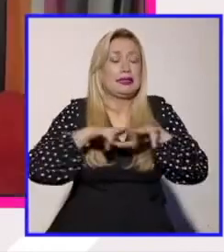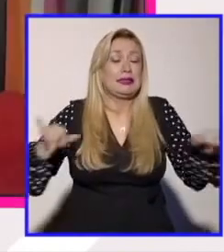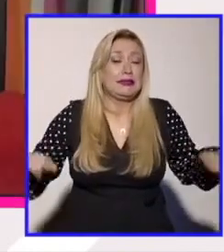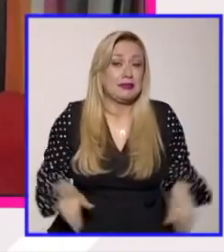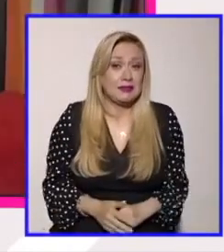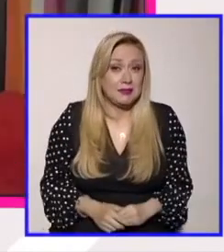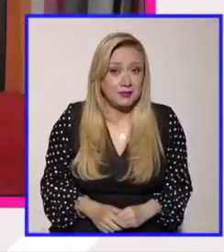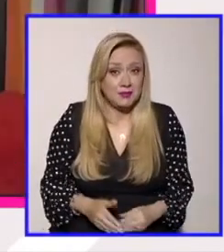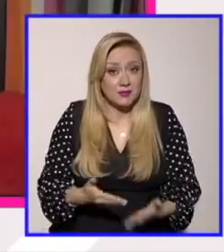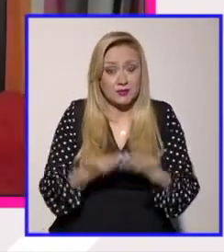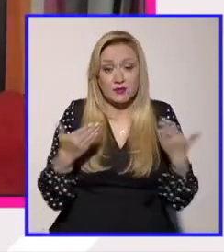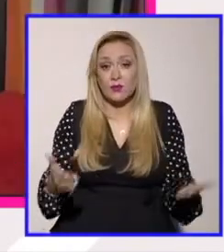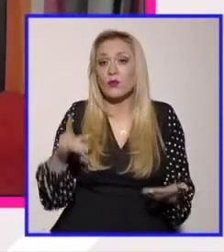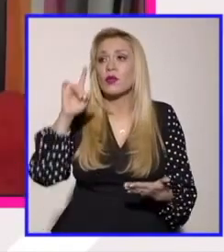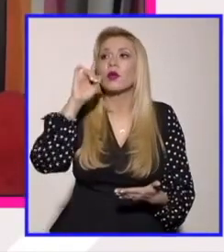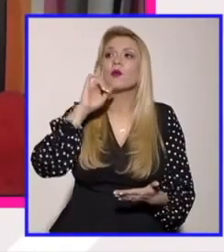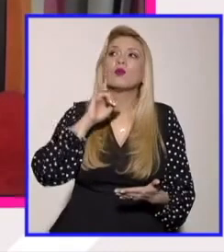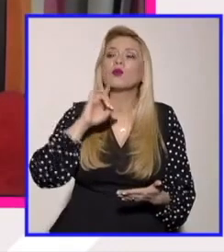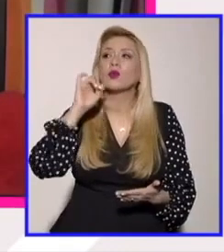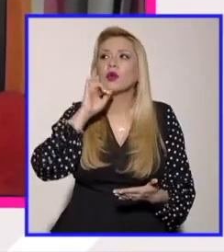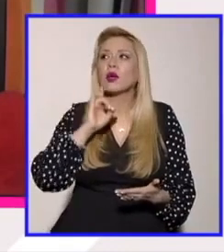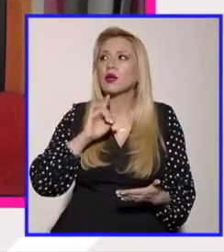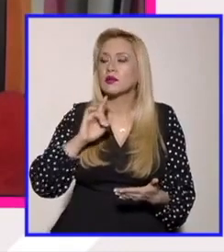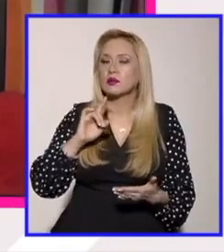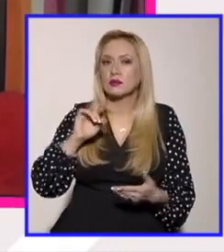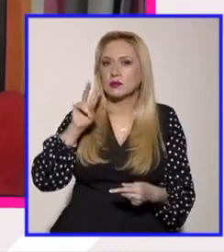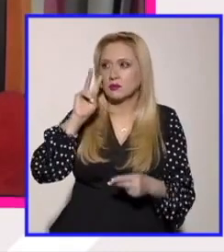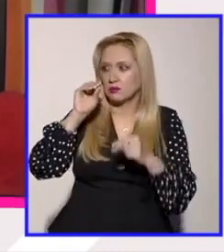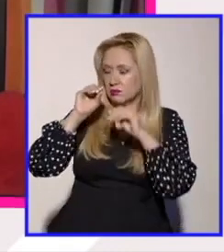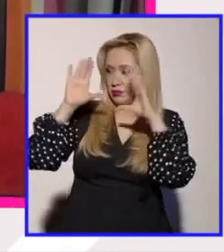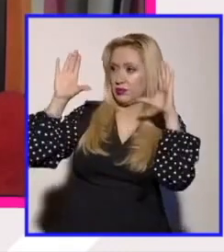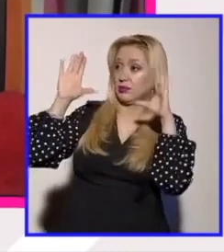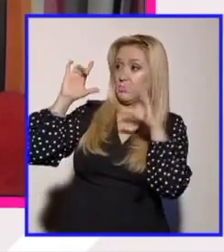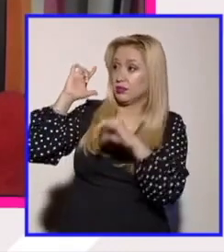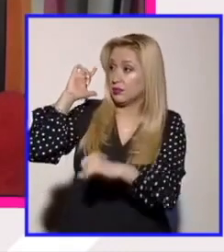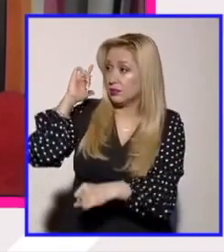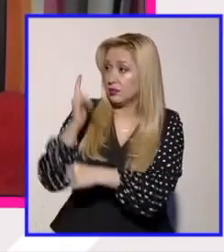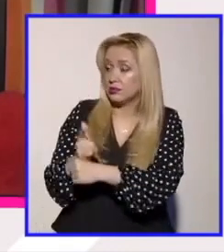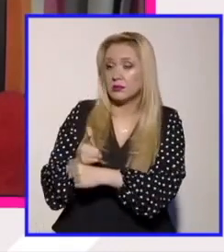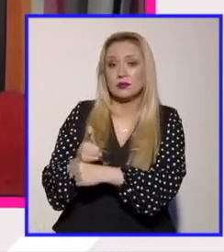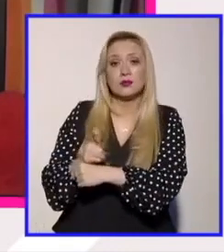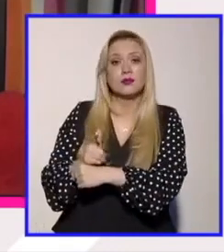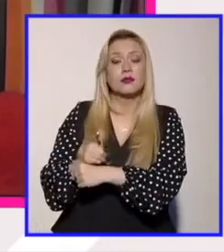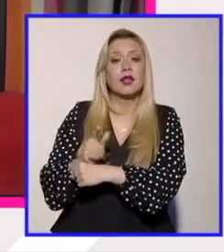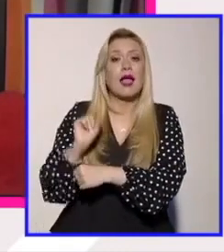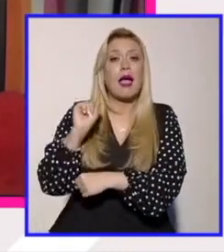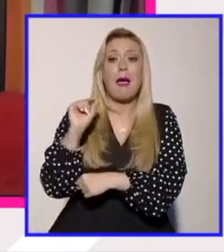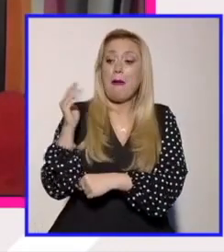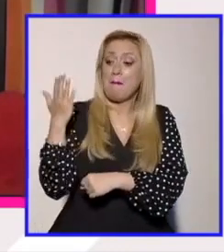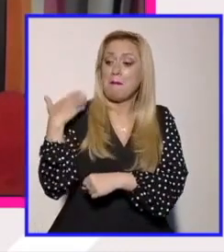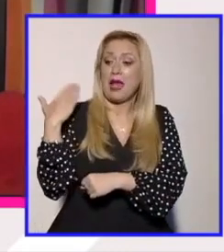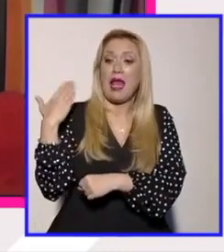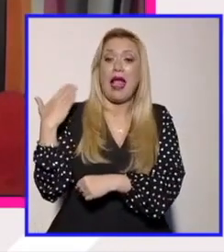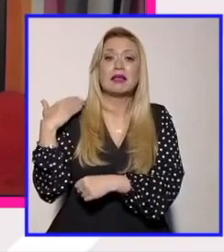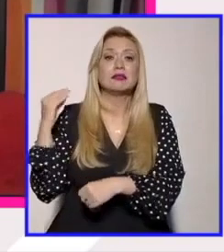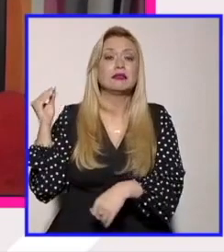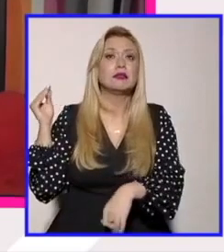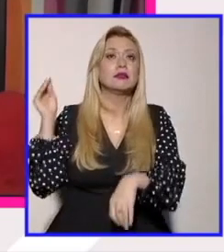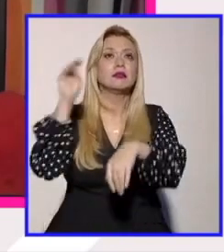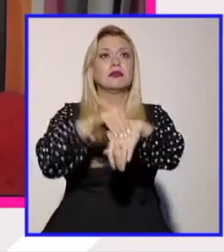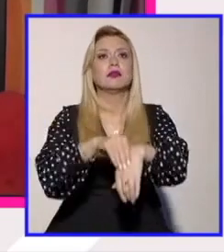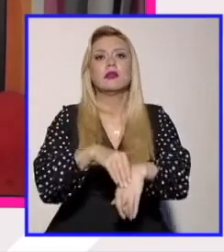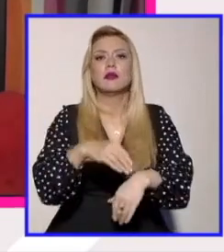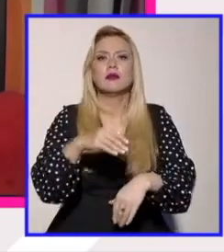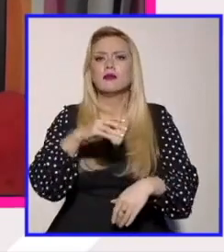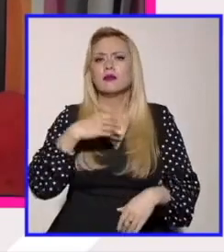está resultando sorprendente el descubrir que apenas han logrado una representación y que de